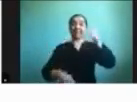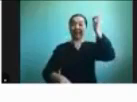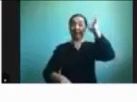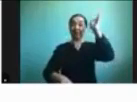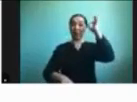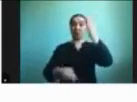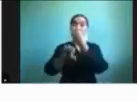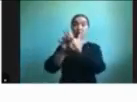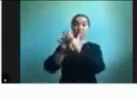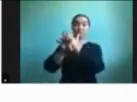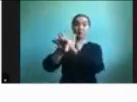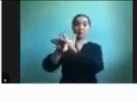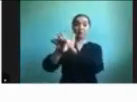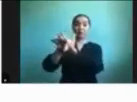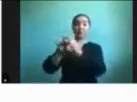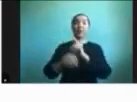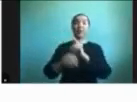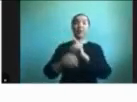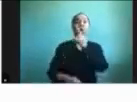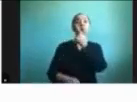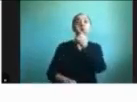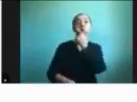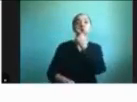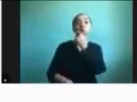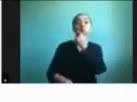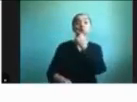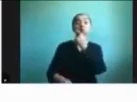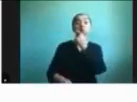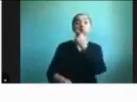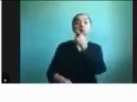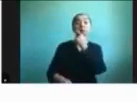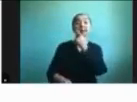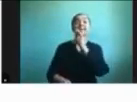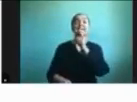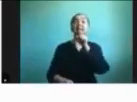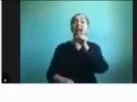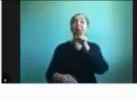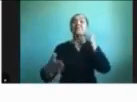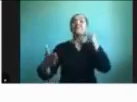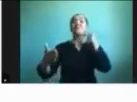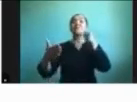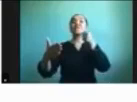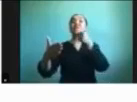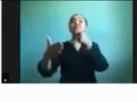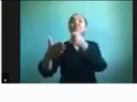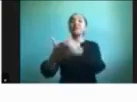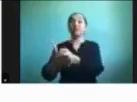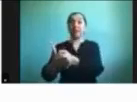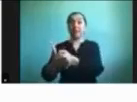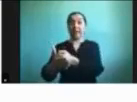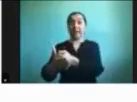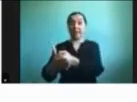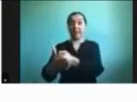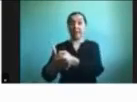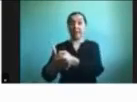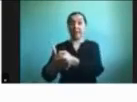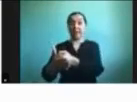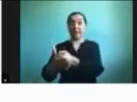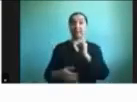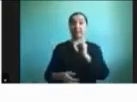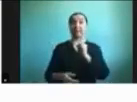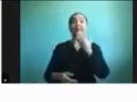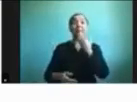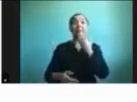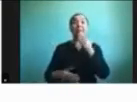dudas que vayan surgiendo a lo largo del webinar las responderemos al final de nuestra presentación. También al finalizar les dejaremos